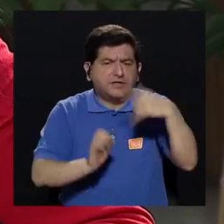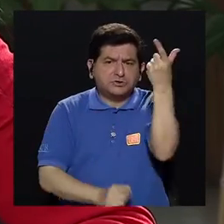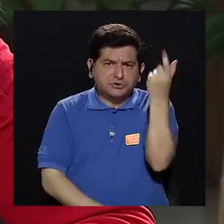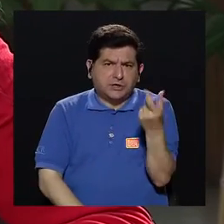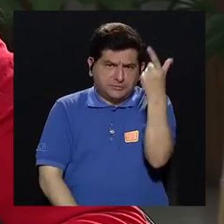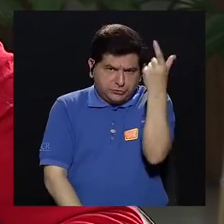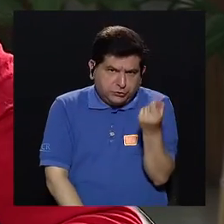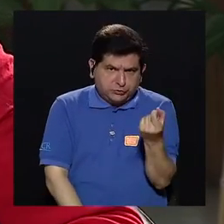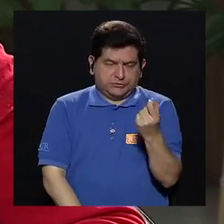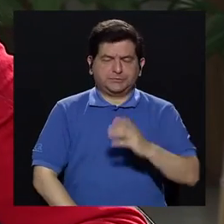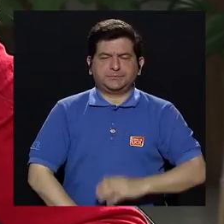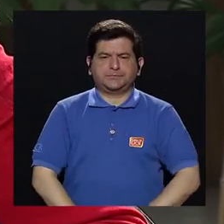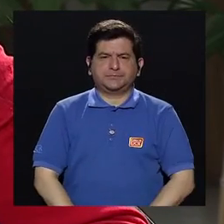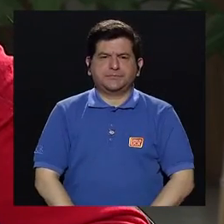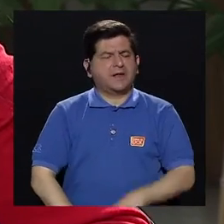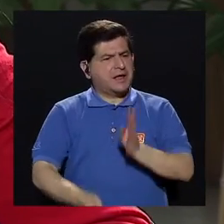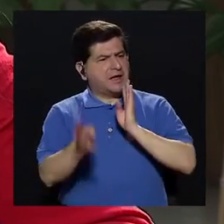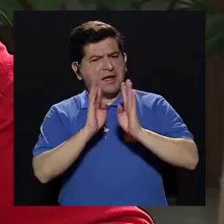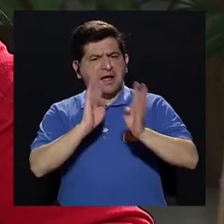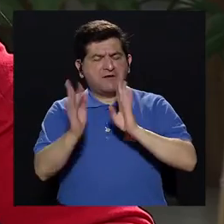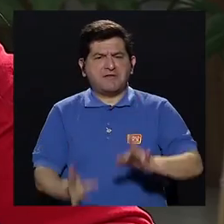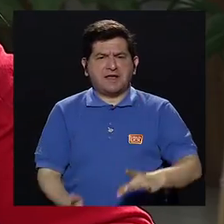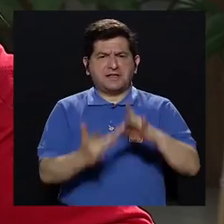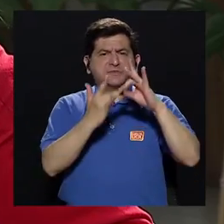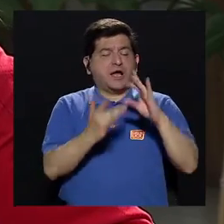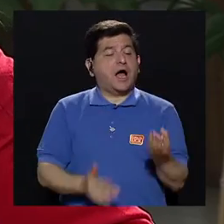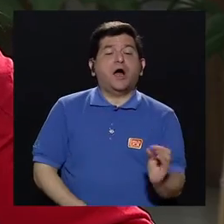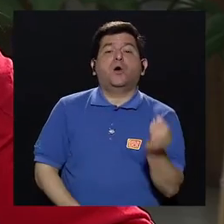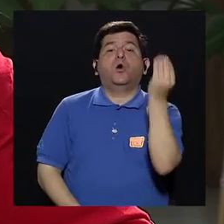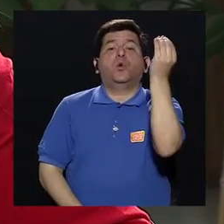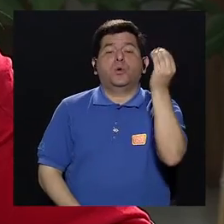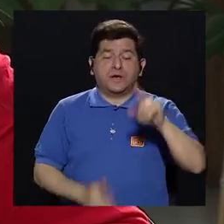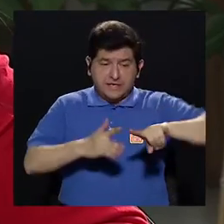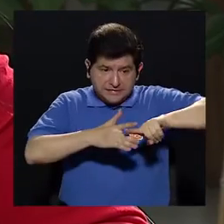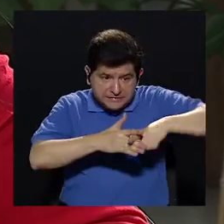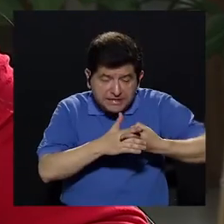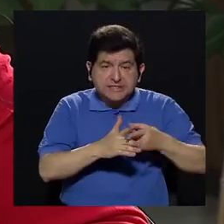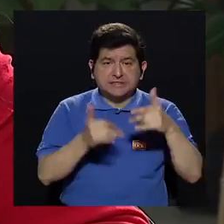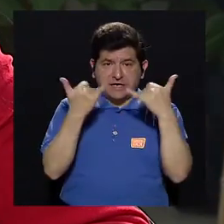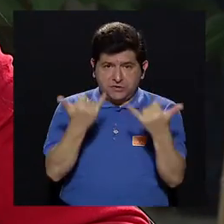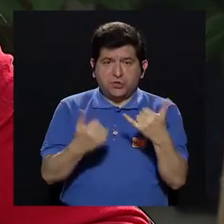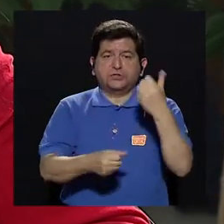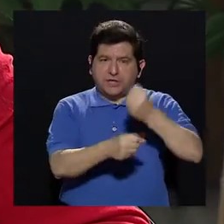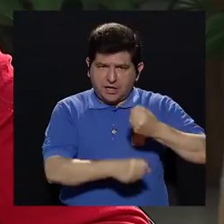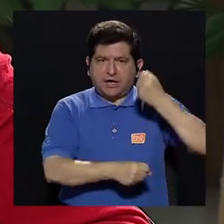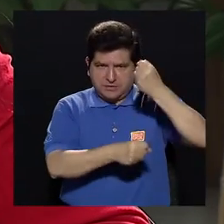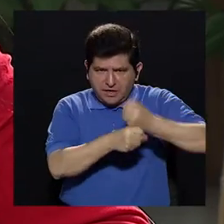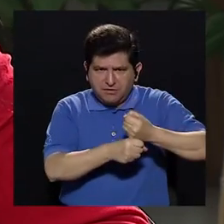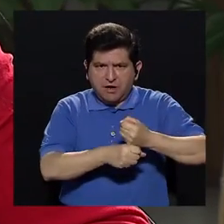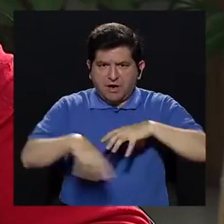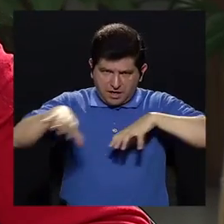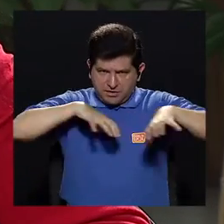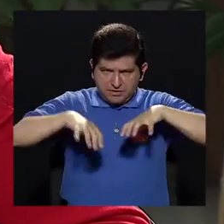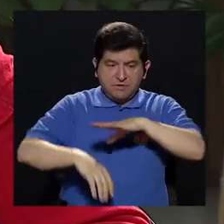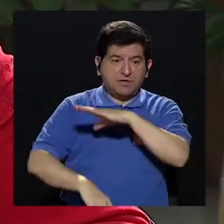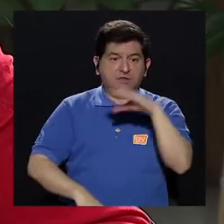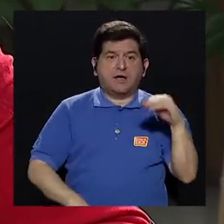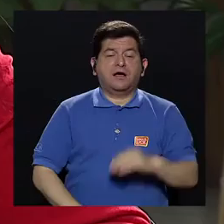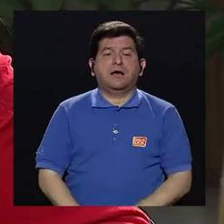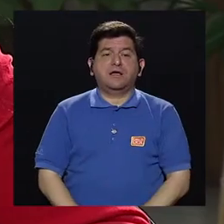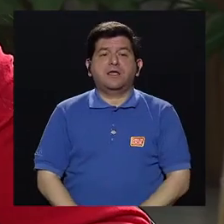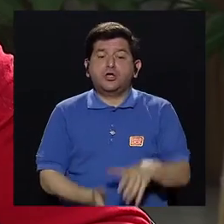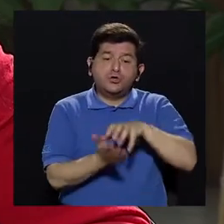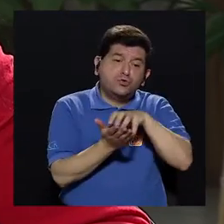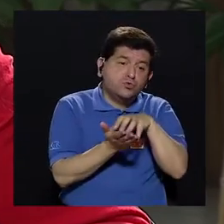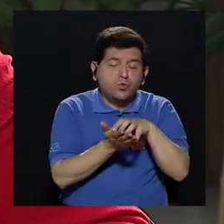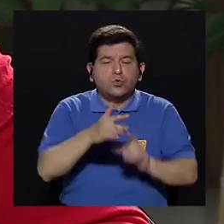de las pensiones. Queremos hablarles especialmente a los jóvenes que inician su vida laboral y por qué no, para